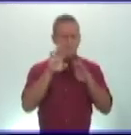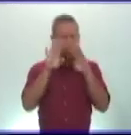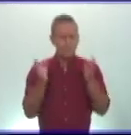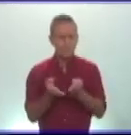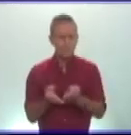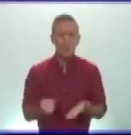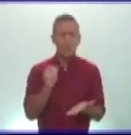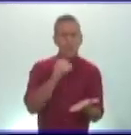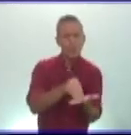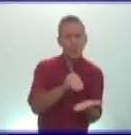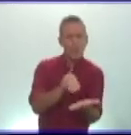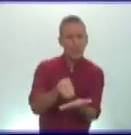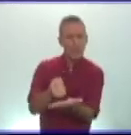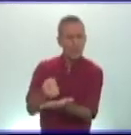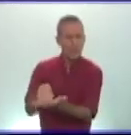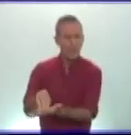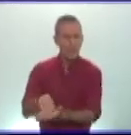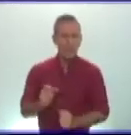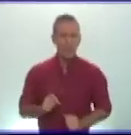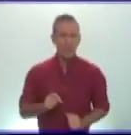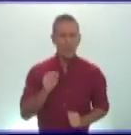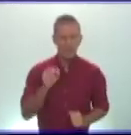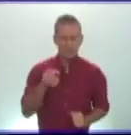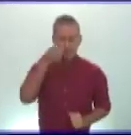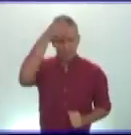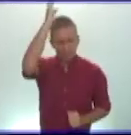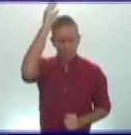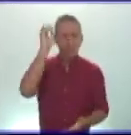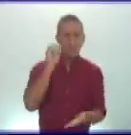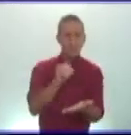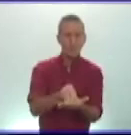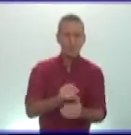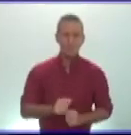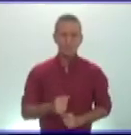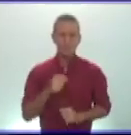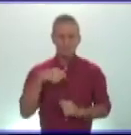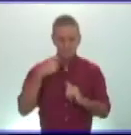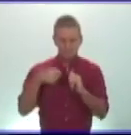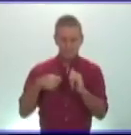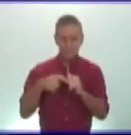aportes que esta civilización realizó pues entonces le propongo que veamos este material